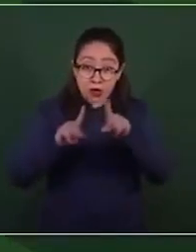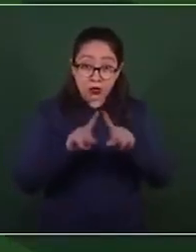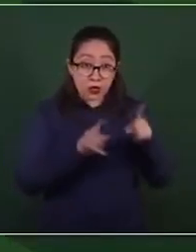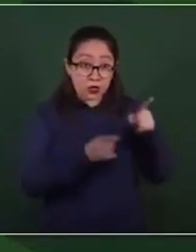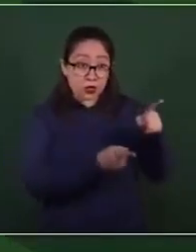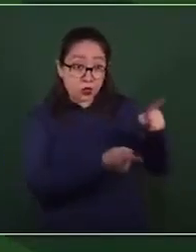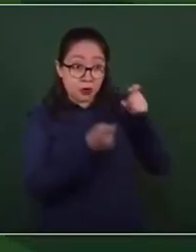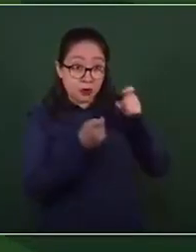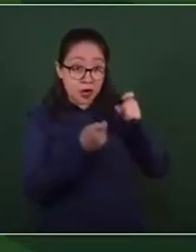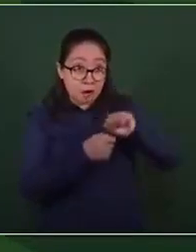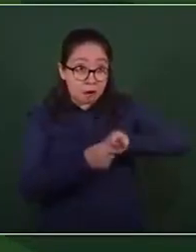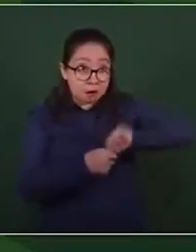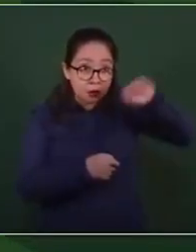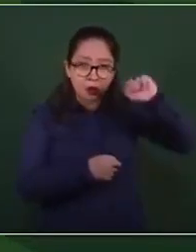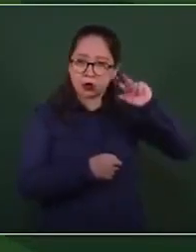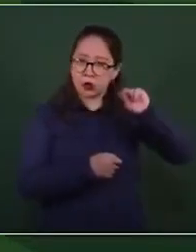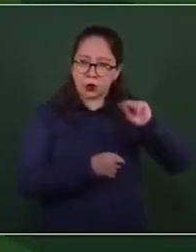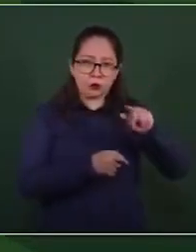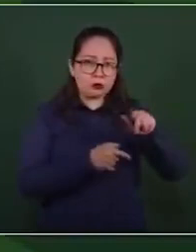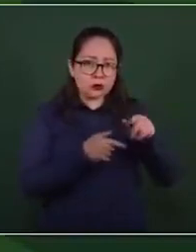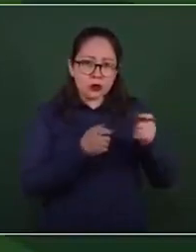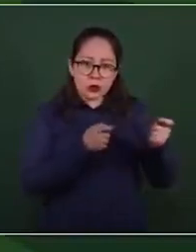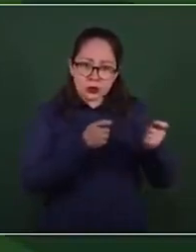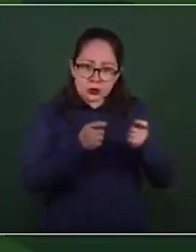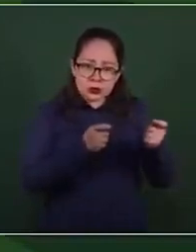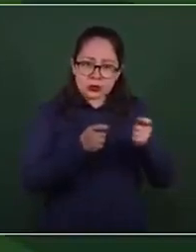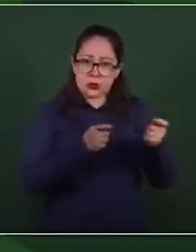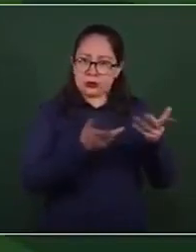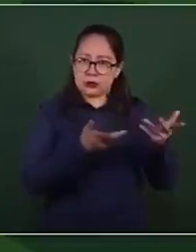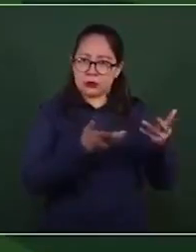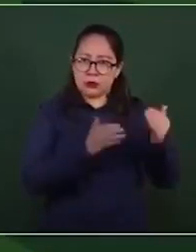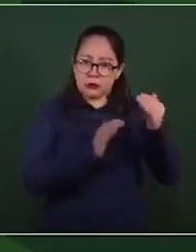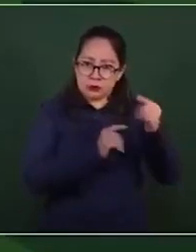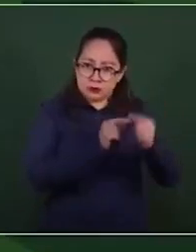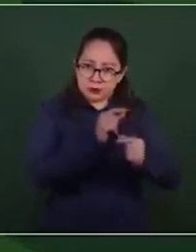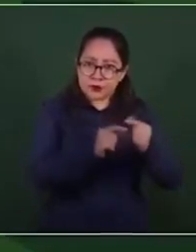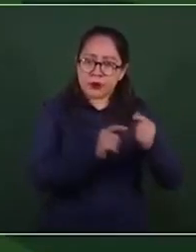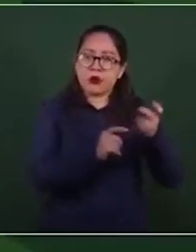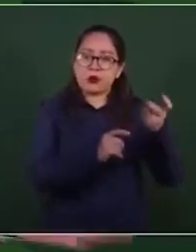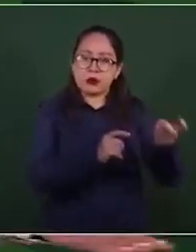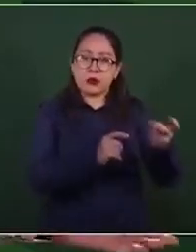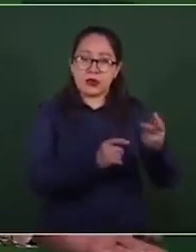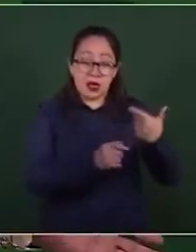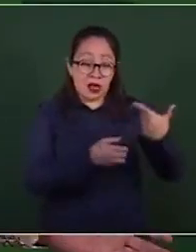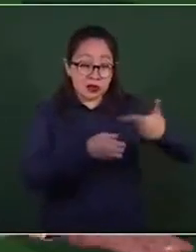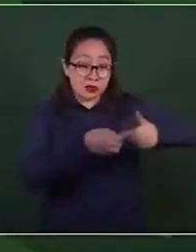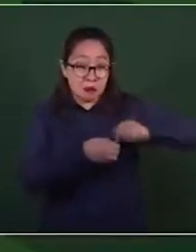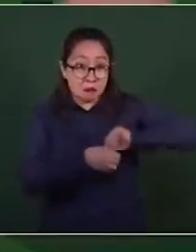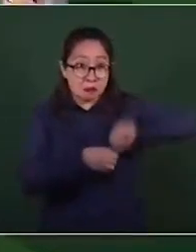aumente el precio de las gasolinas, que se acabe lo que